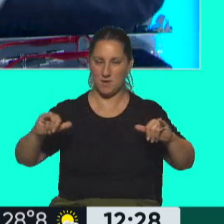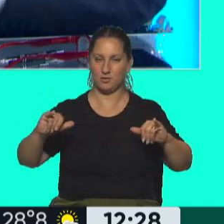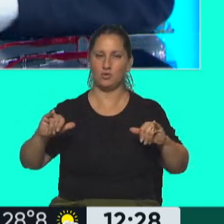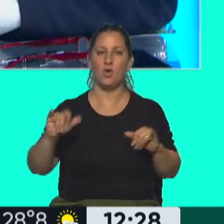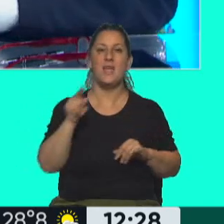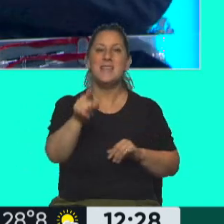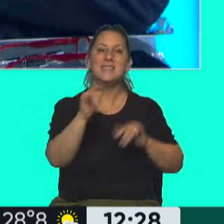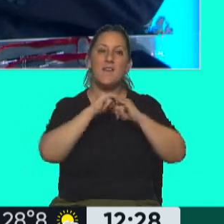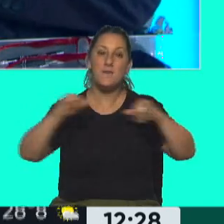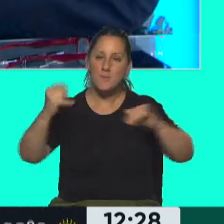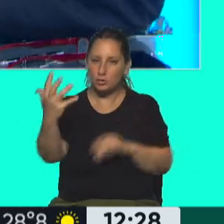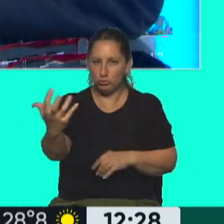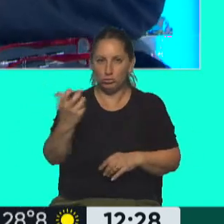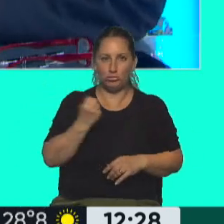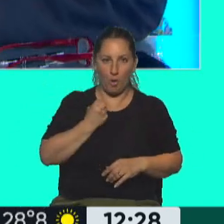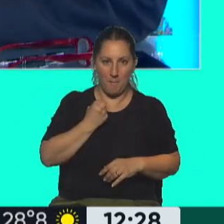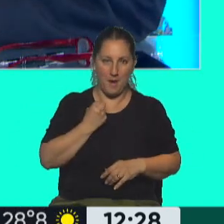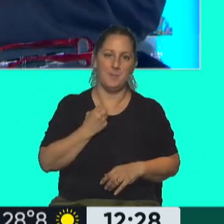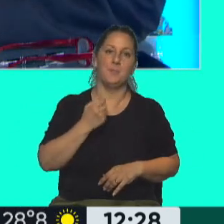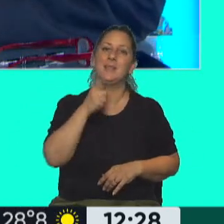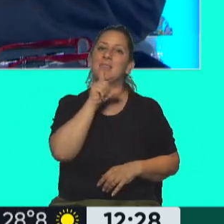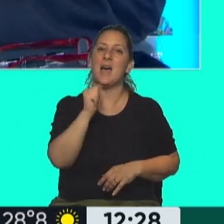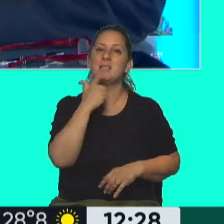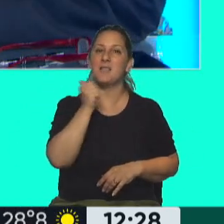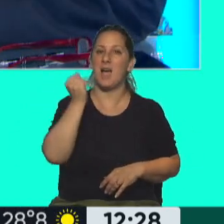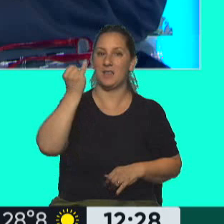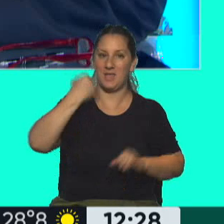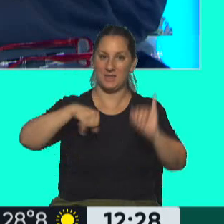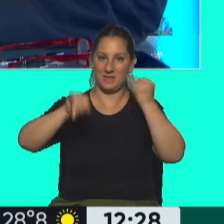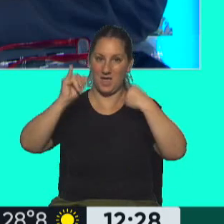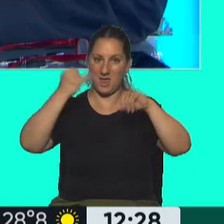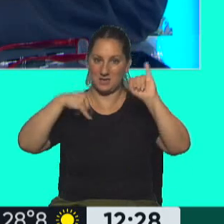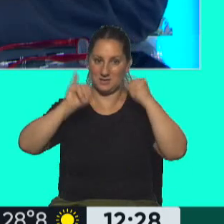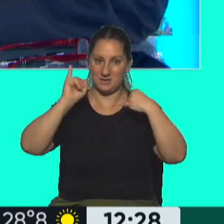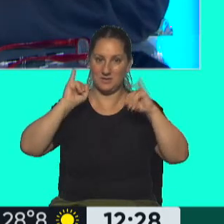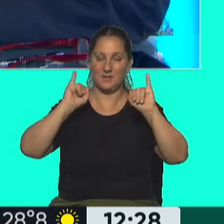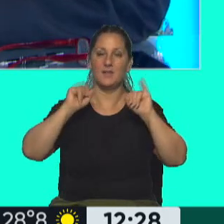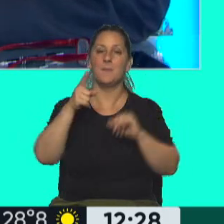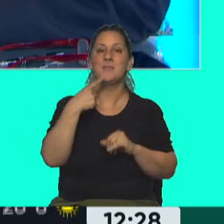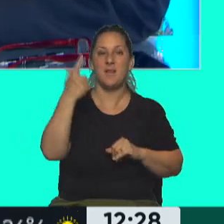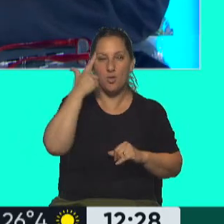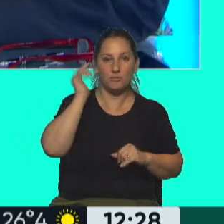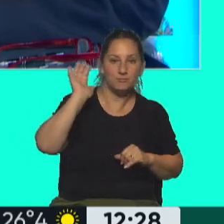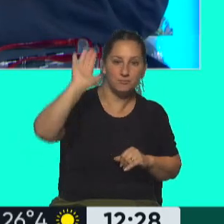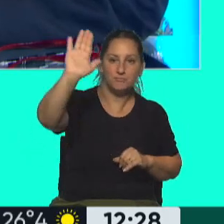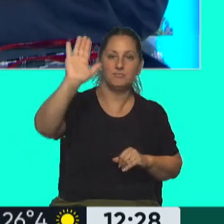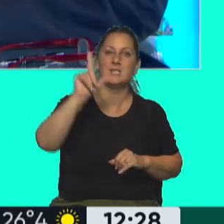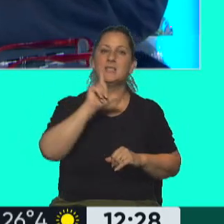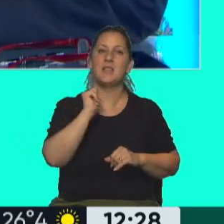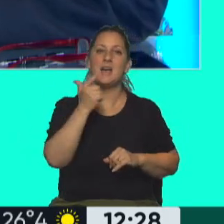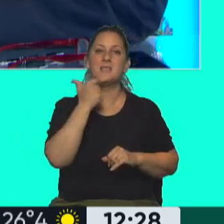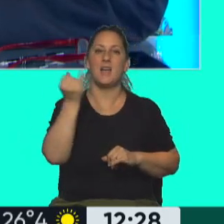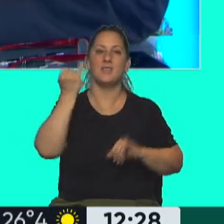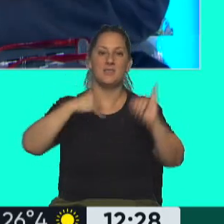este dato lo toma para definir, por ejemplo, tasas de interés. Por ejemplo. Con lo cual te está dando la proyección de las tasas